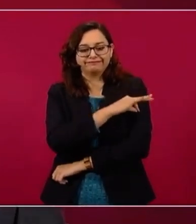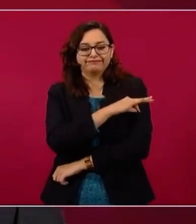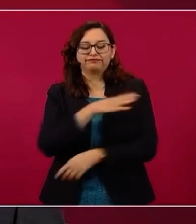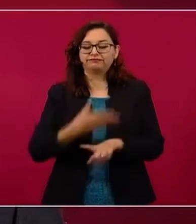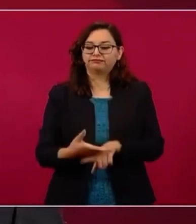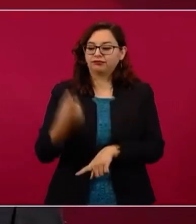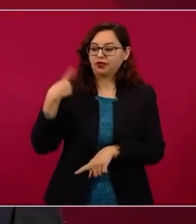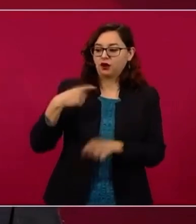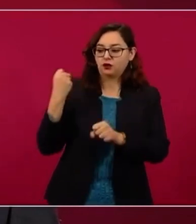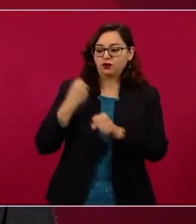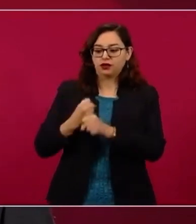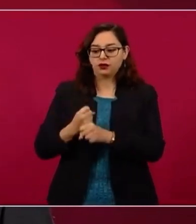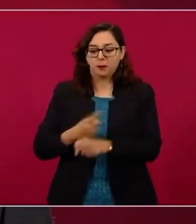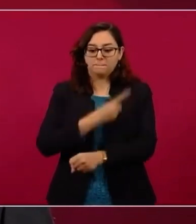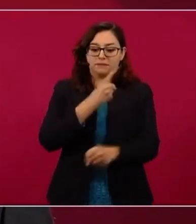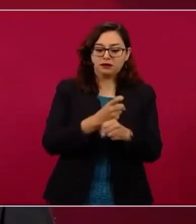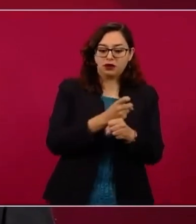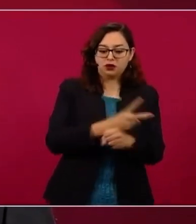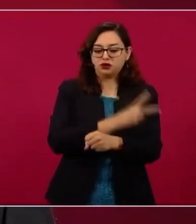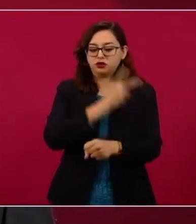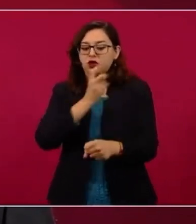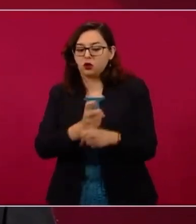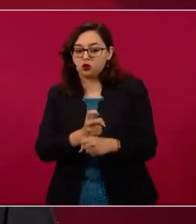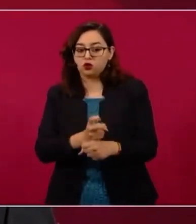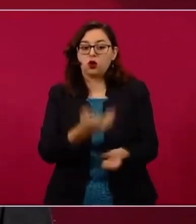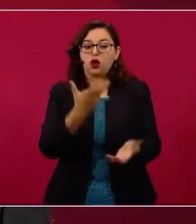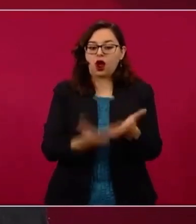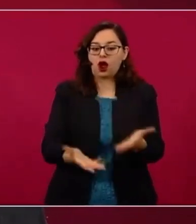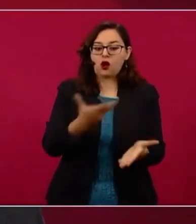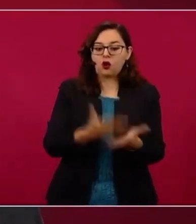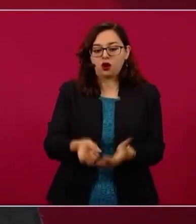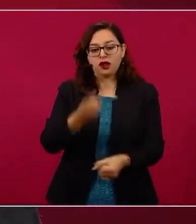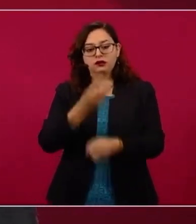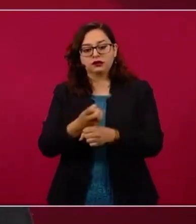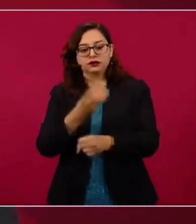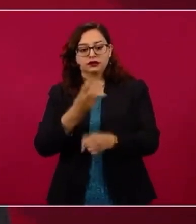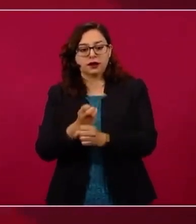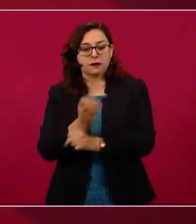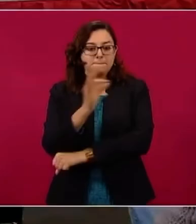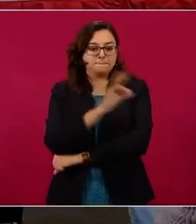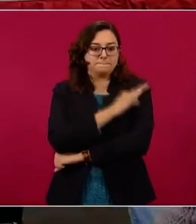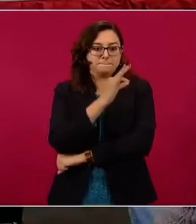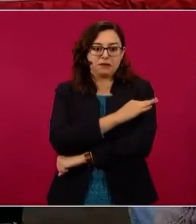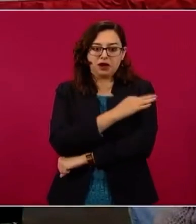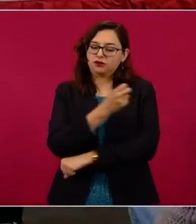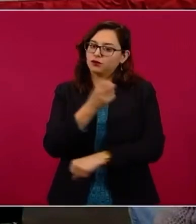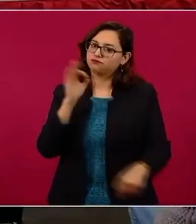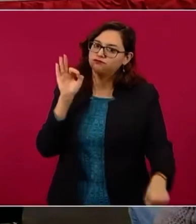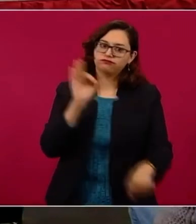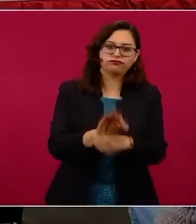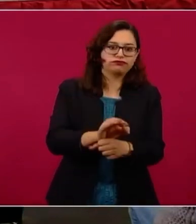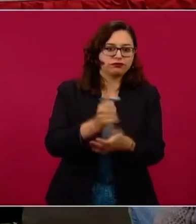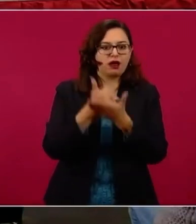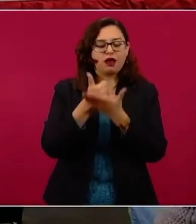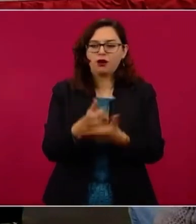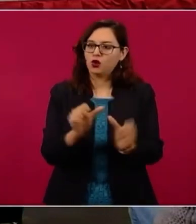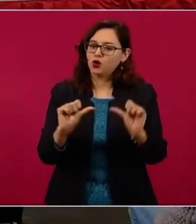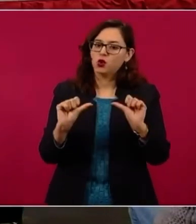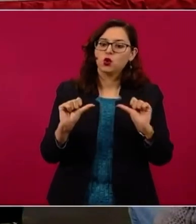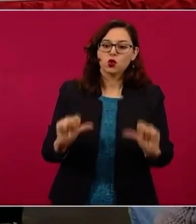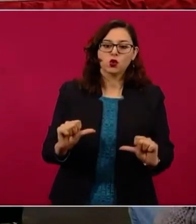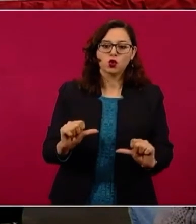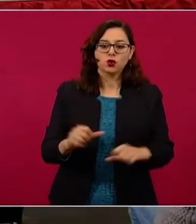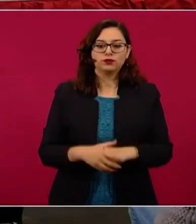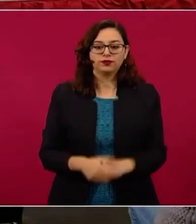esquema primario, que debe ser completo, como la dosis de refuerzo. Esto lo enfatizaré al momento de terminar